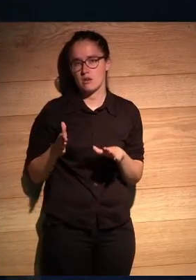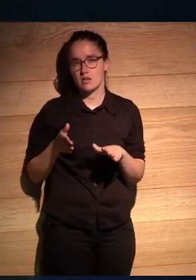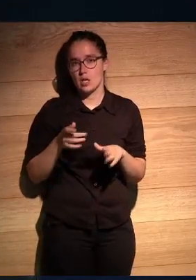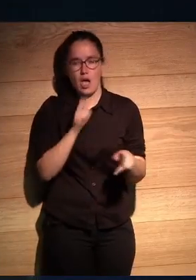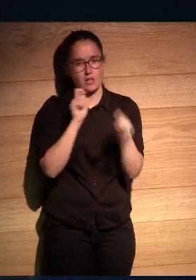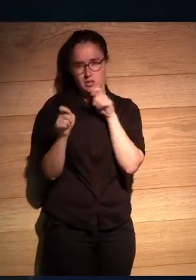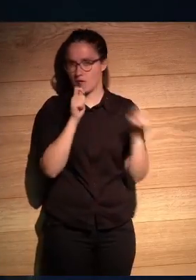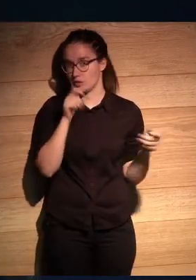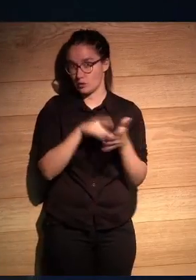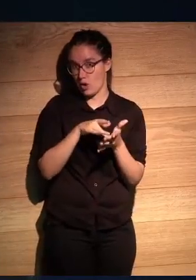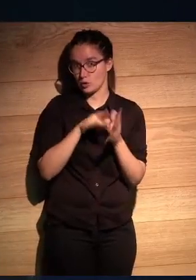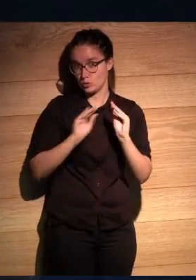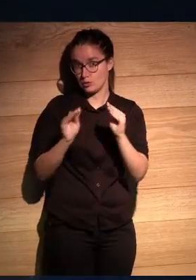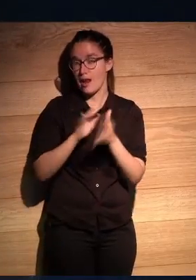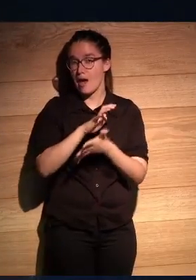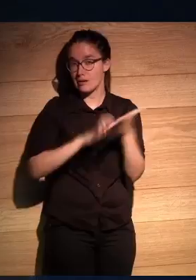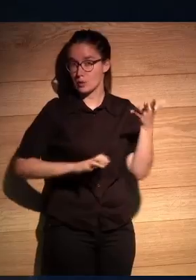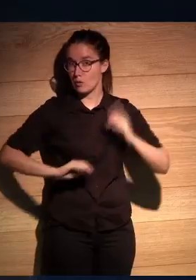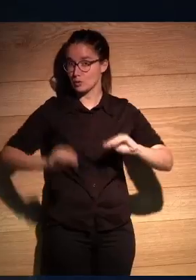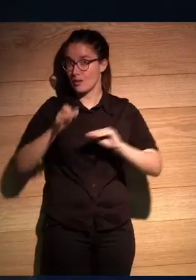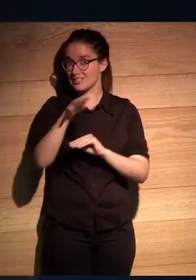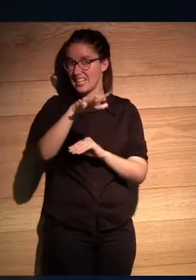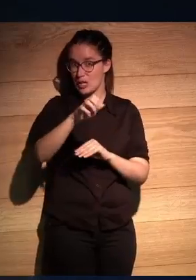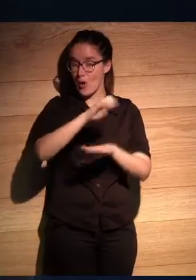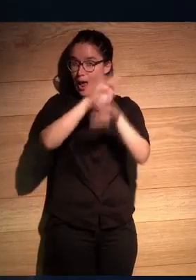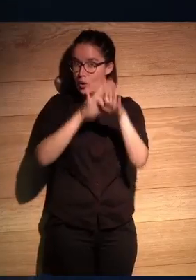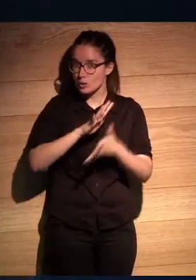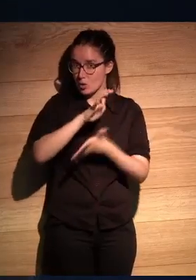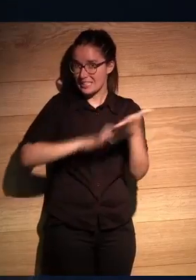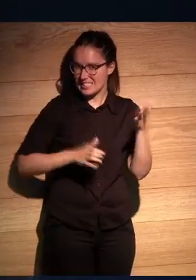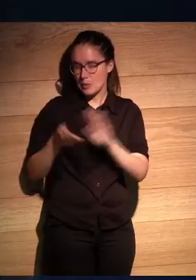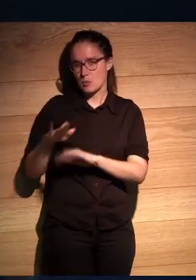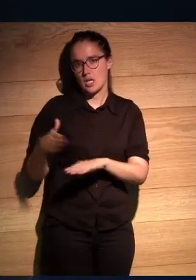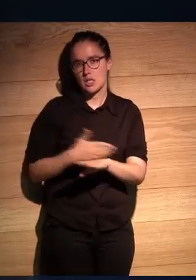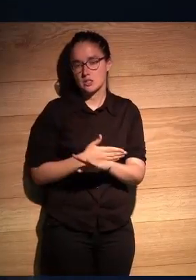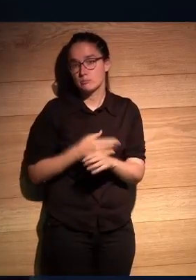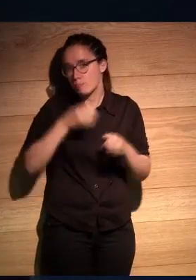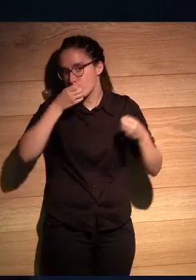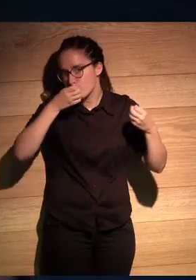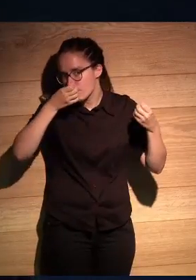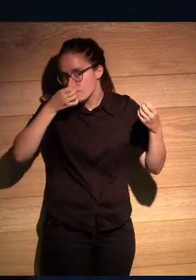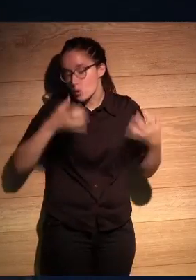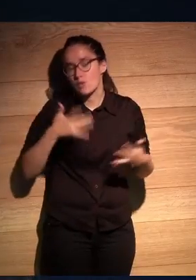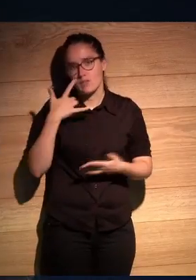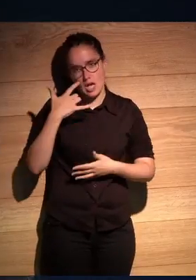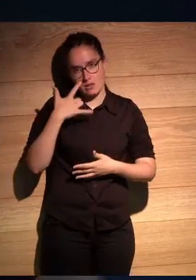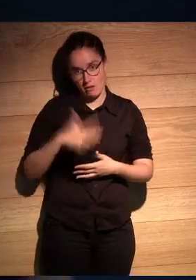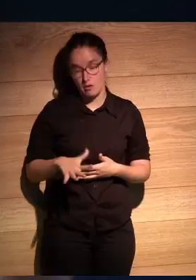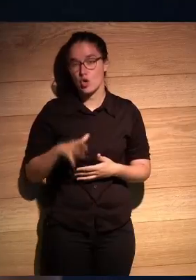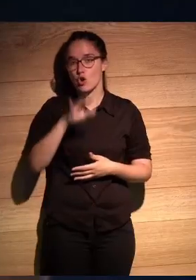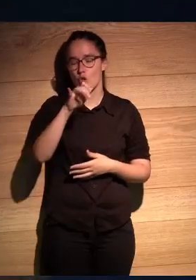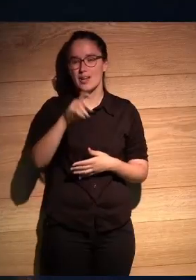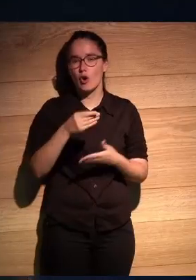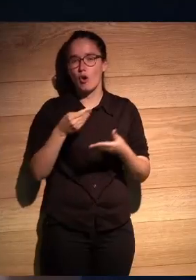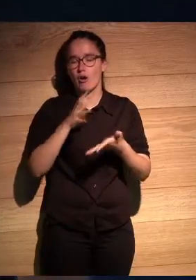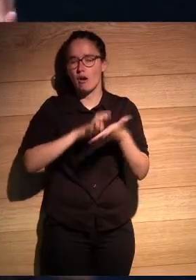público de eso y el artículo que está aquí de Sergio es el último que escribe antes de morir bueno fíjate Rodrigo